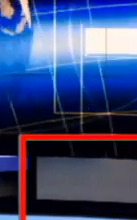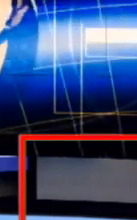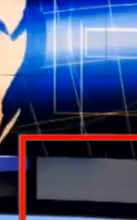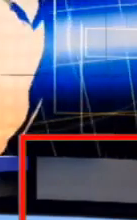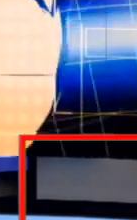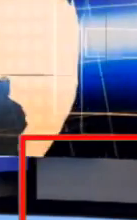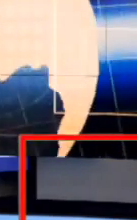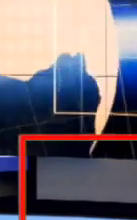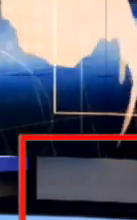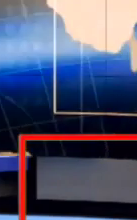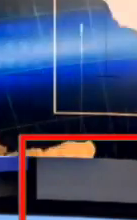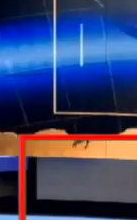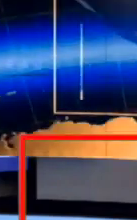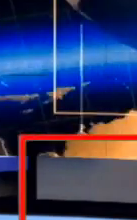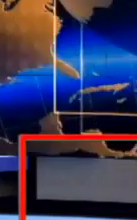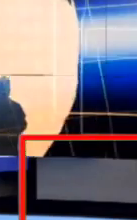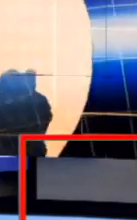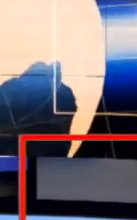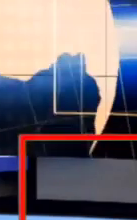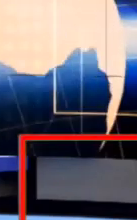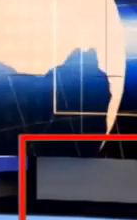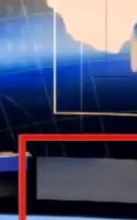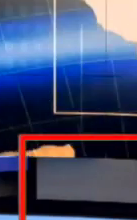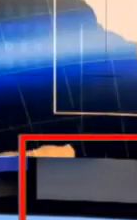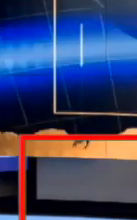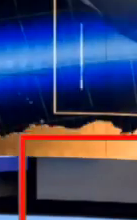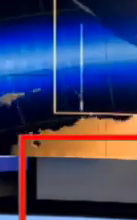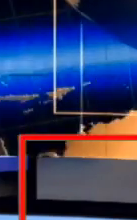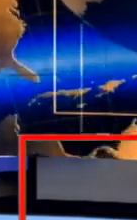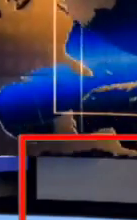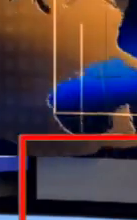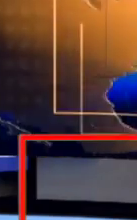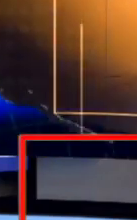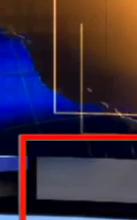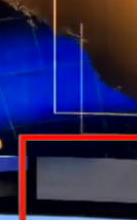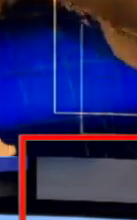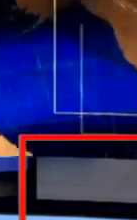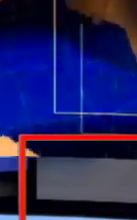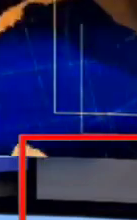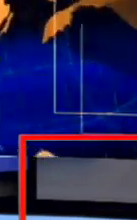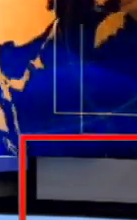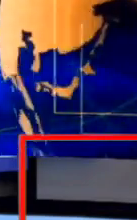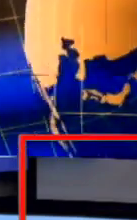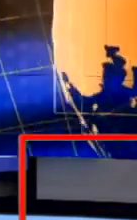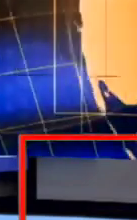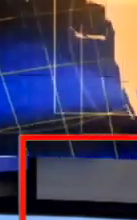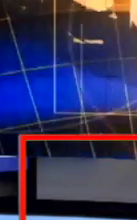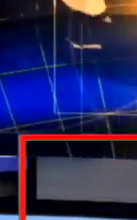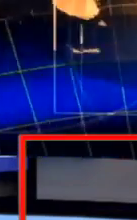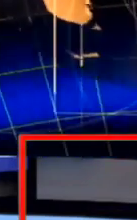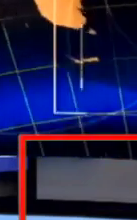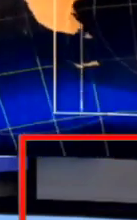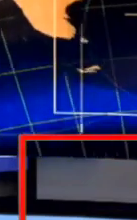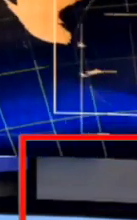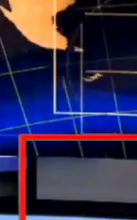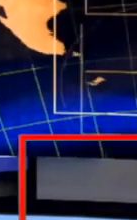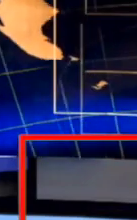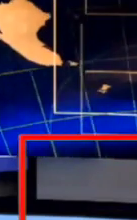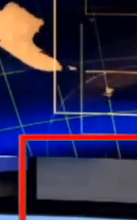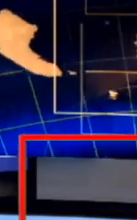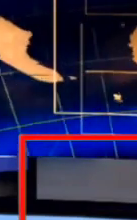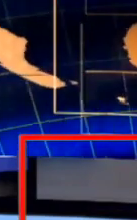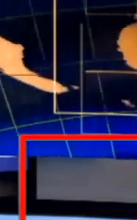día de hoy y es que resulta que se puso caliente la conferencia de prensa y es que el